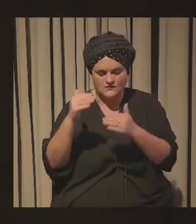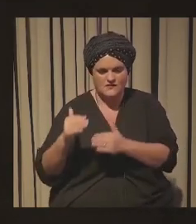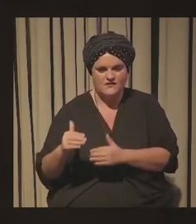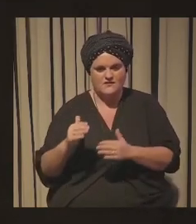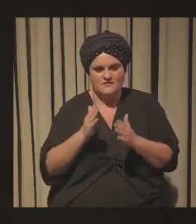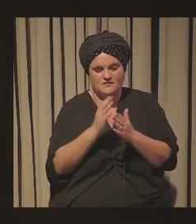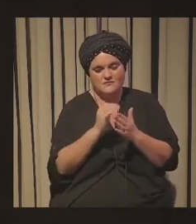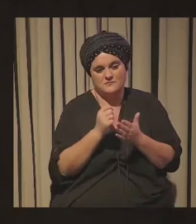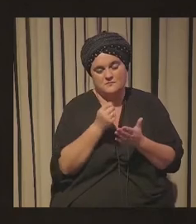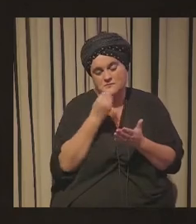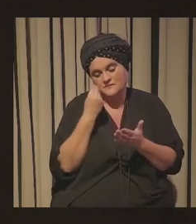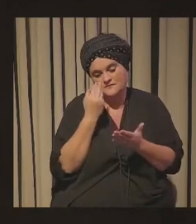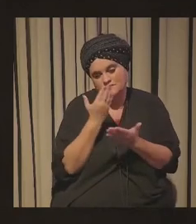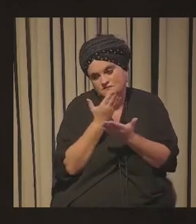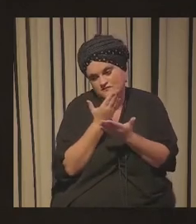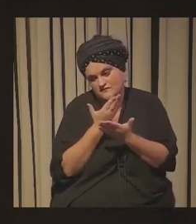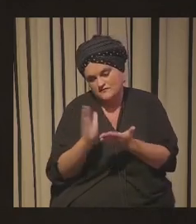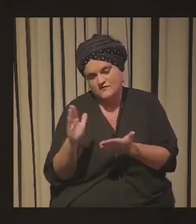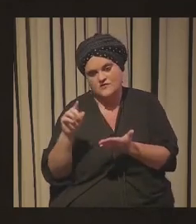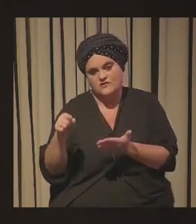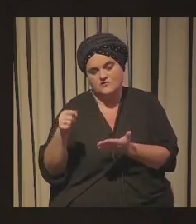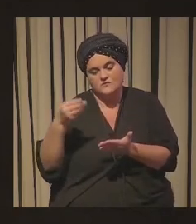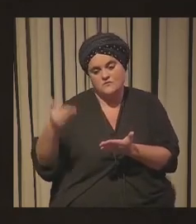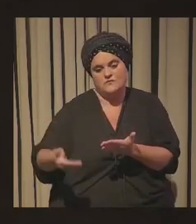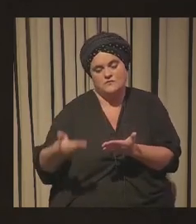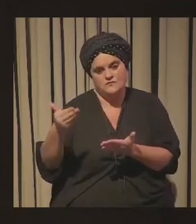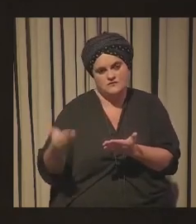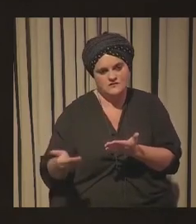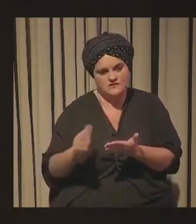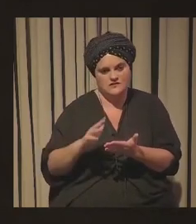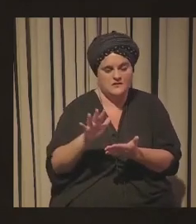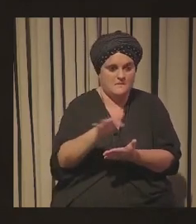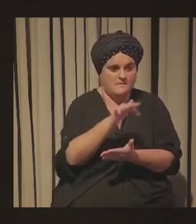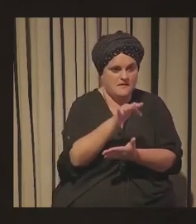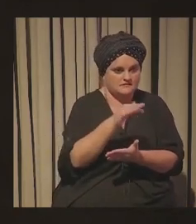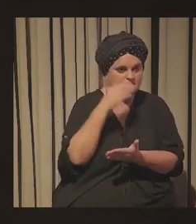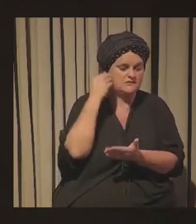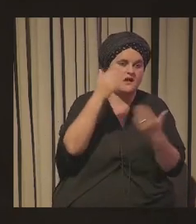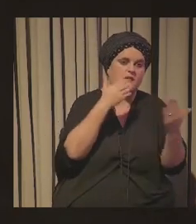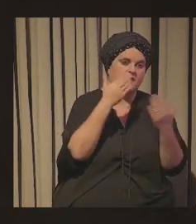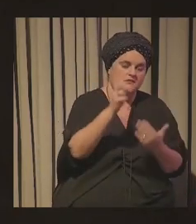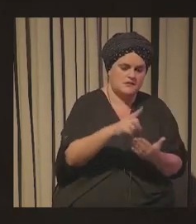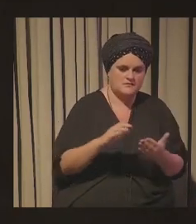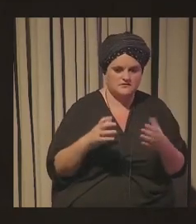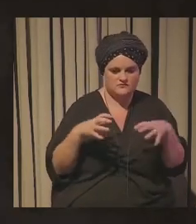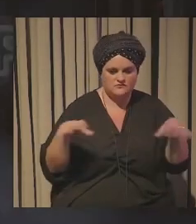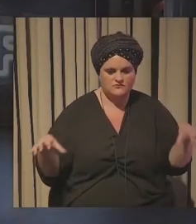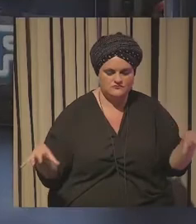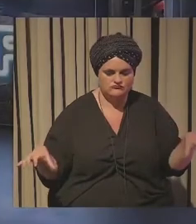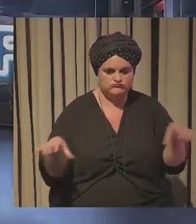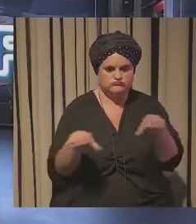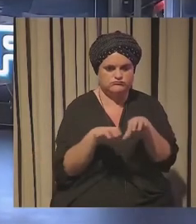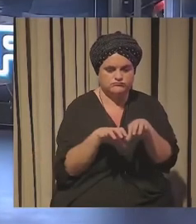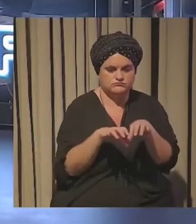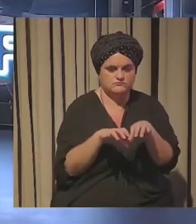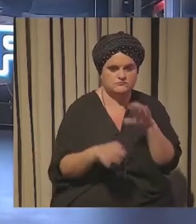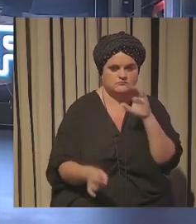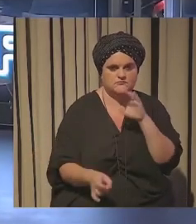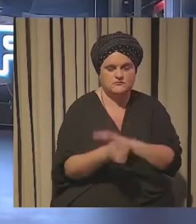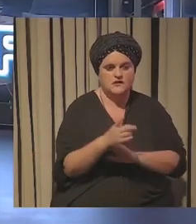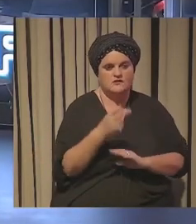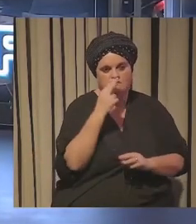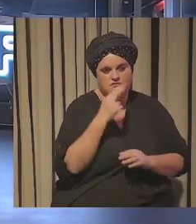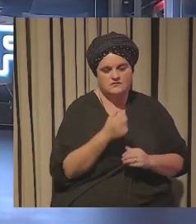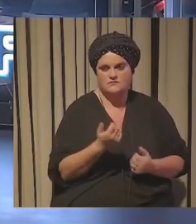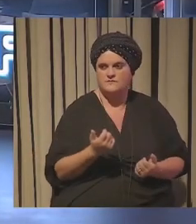parte del back office es sumamente importante si queremos afianzar el tema de las tendencias yo creo que estamos en ese proceso quizá las empresas